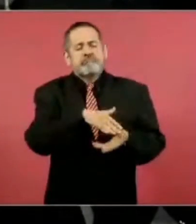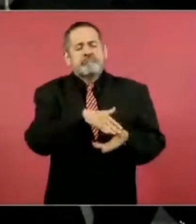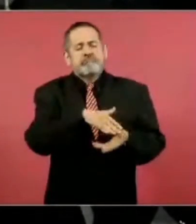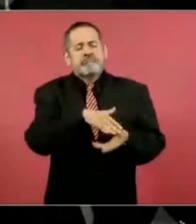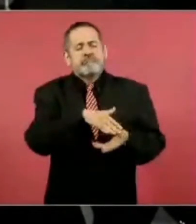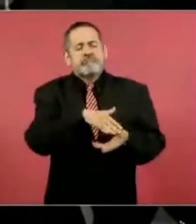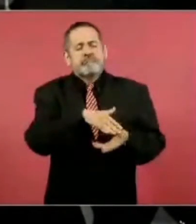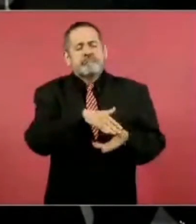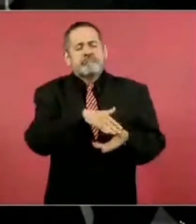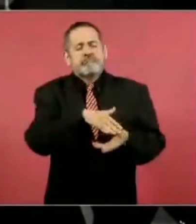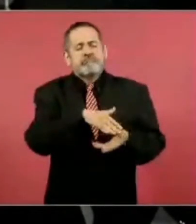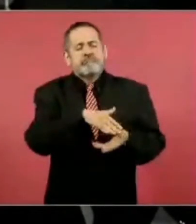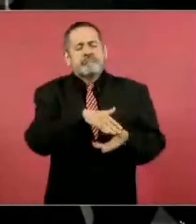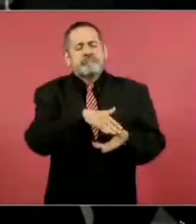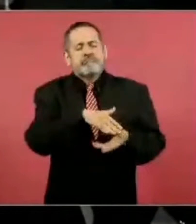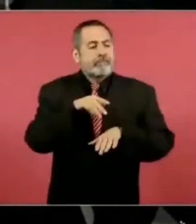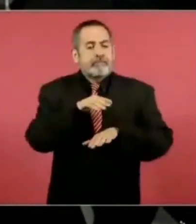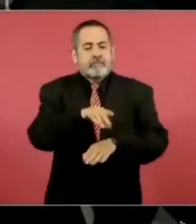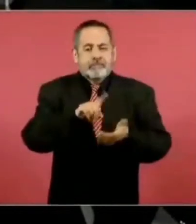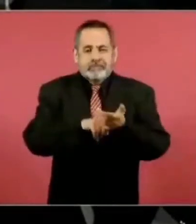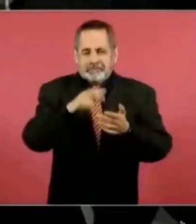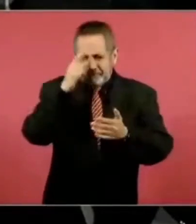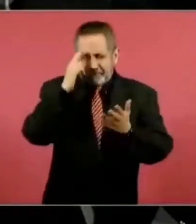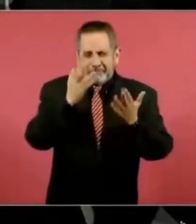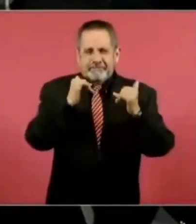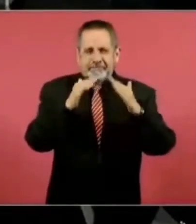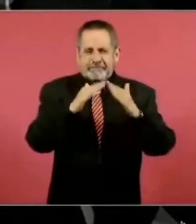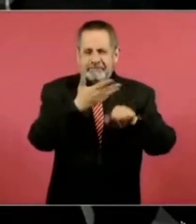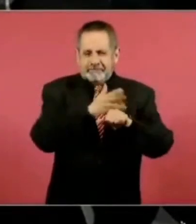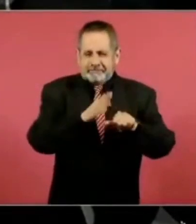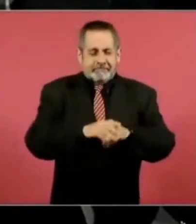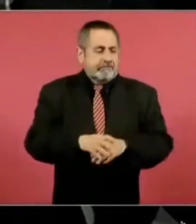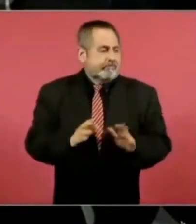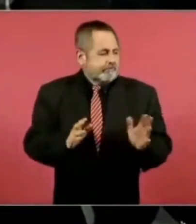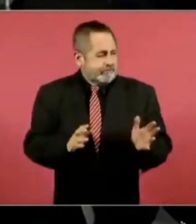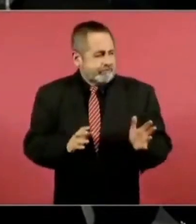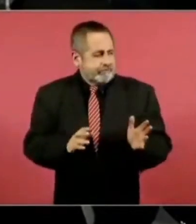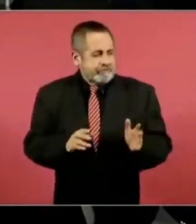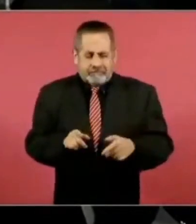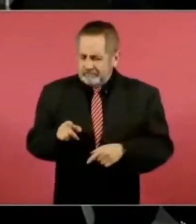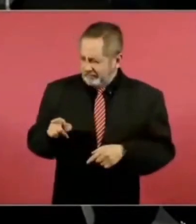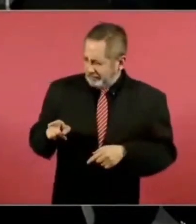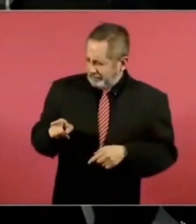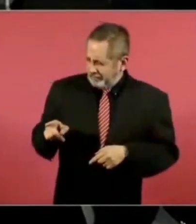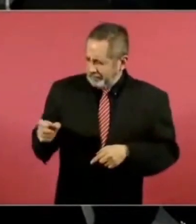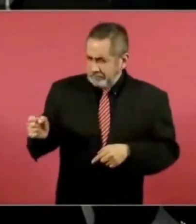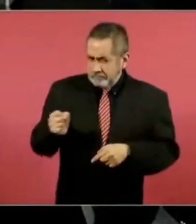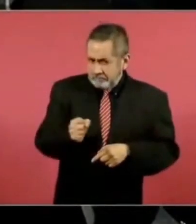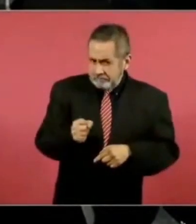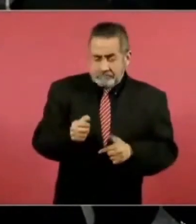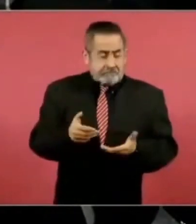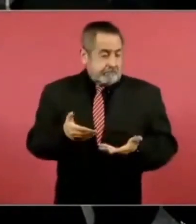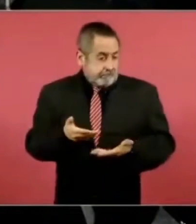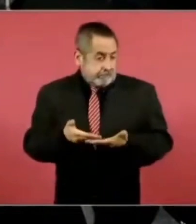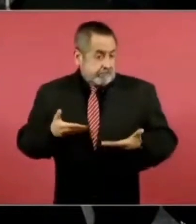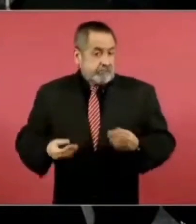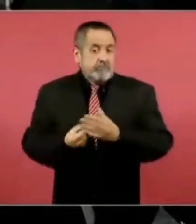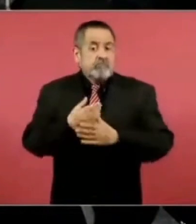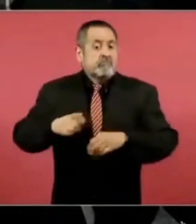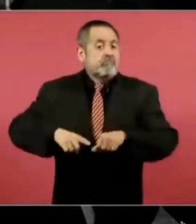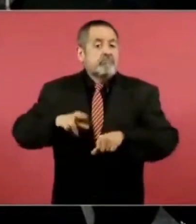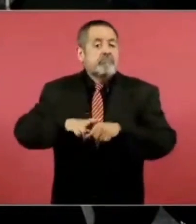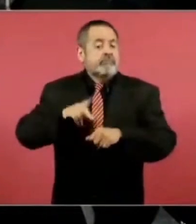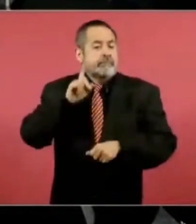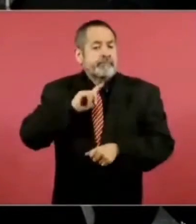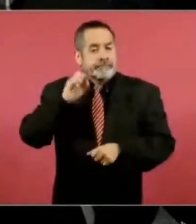esposa por el caso de la Casa Blanca. Y aunque ahora el nuevo gobierno, liderado por la gobernadora Delfina Gómez, está revisando